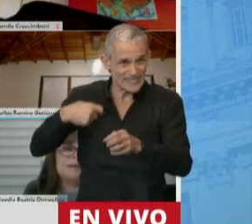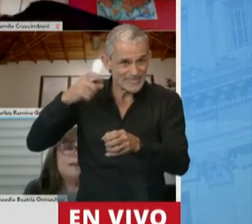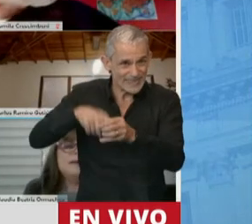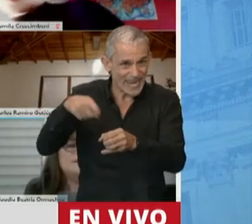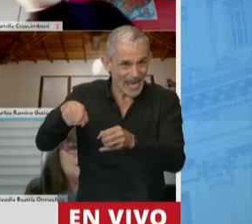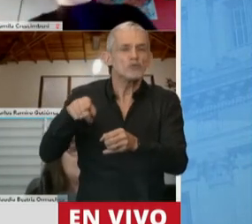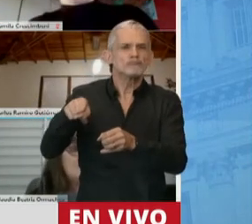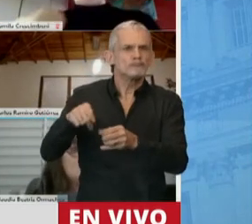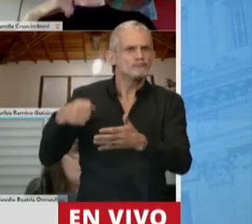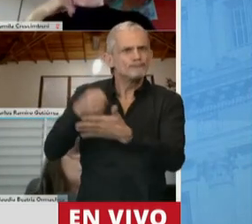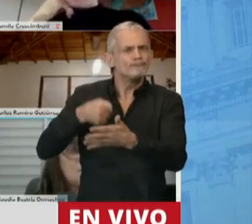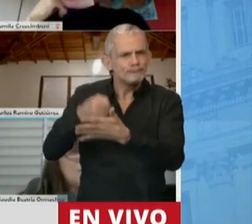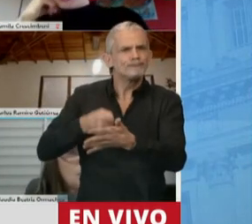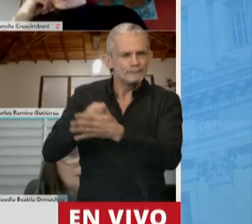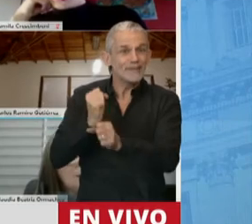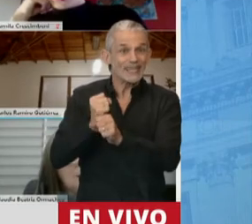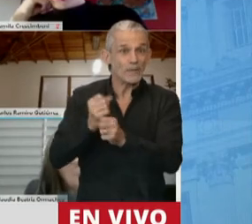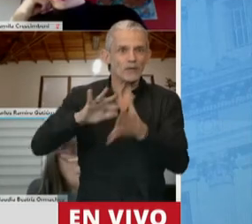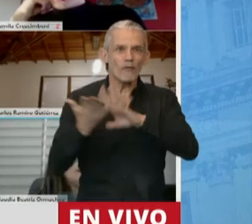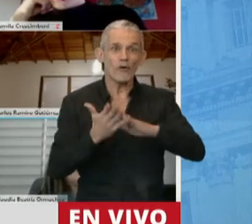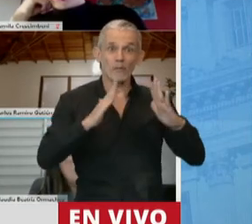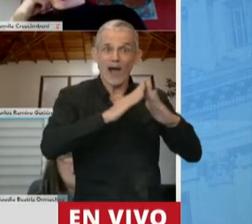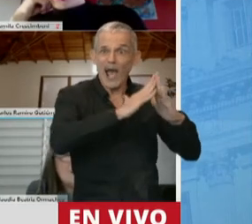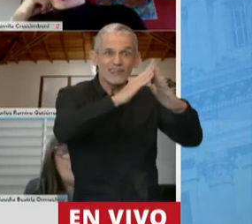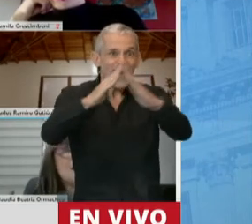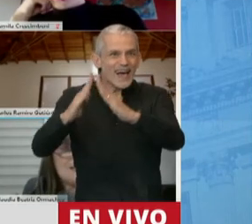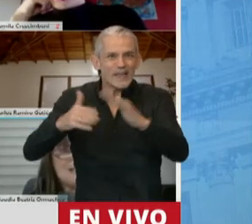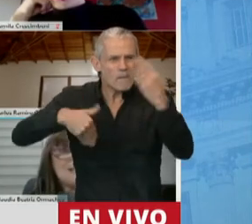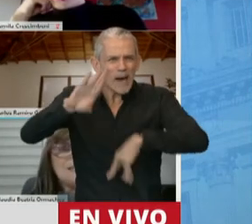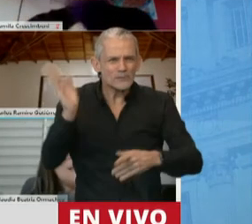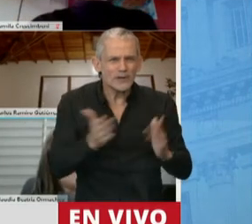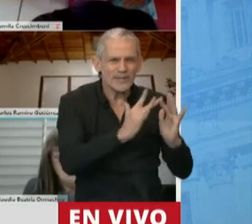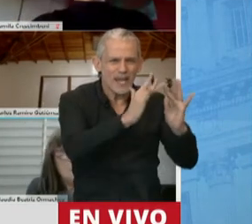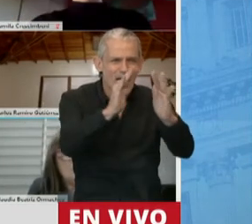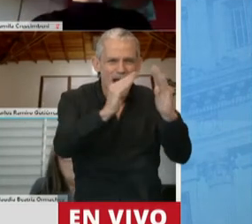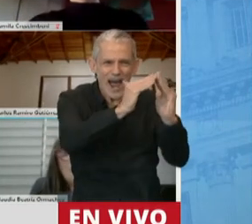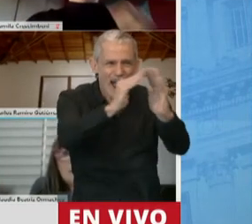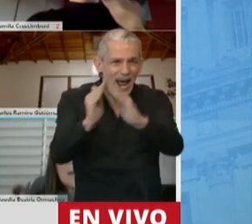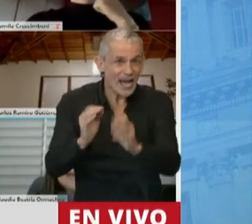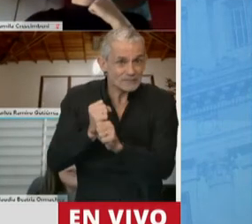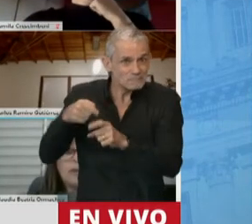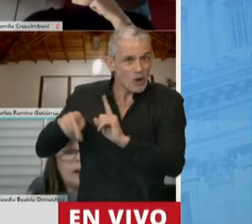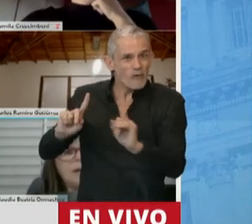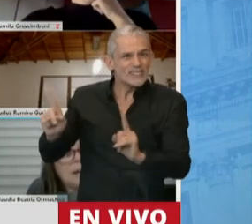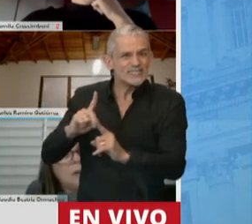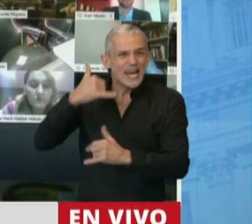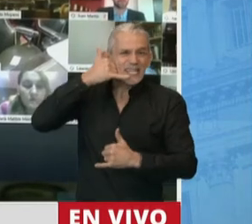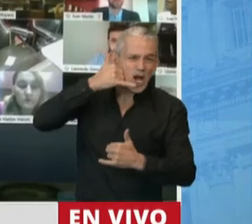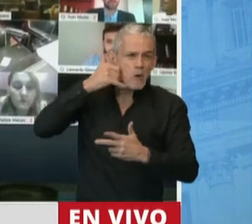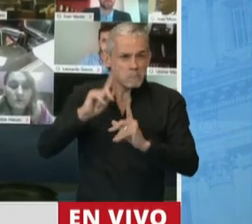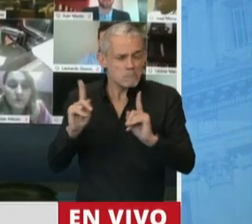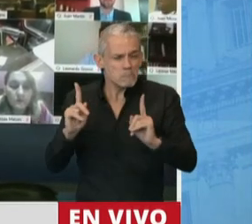que vienen trabajando bajo esta modalidad que marcan estadísticamente que estos